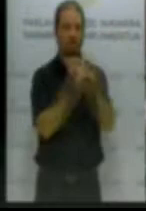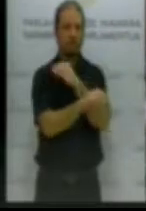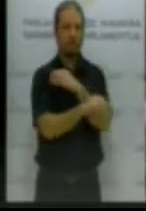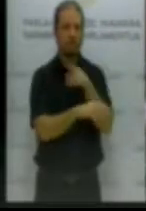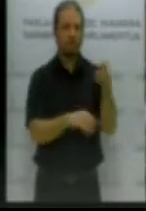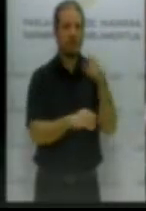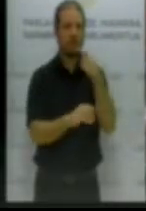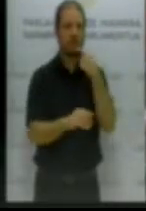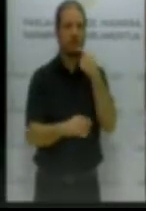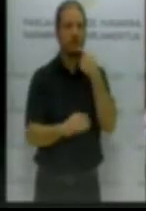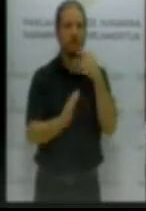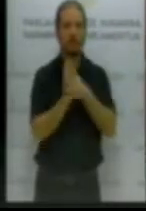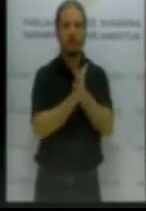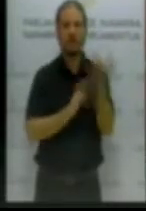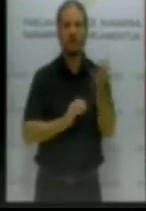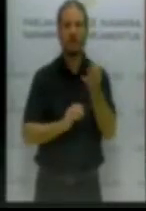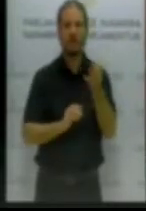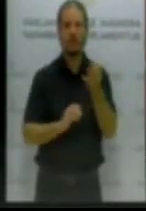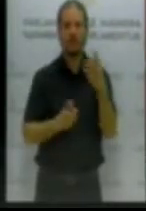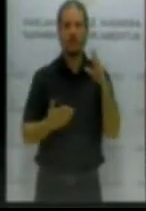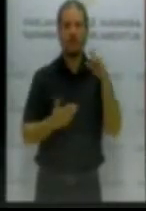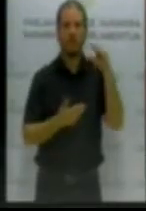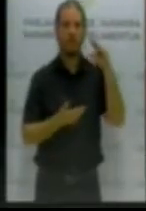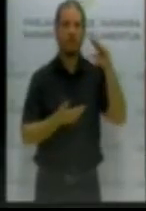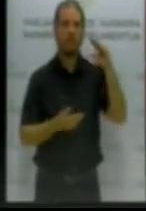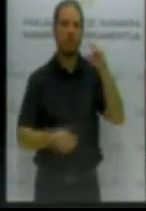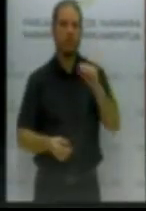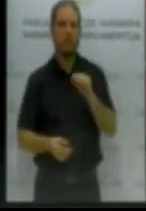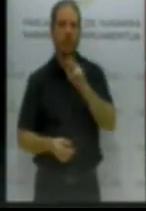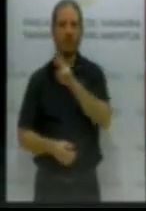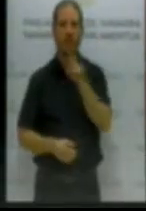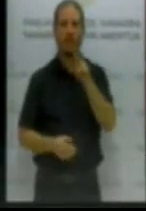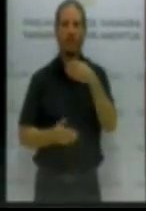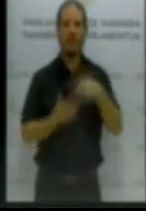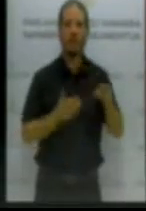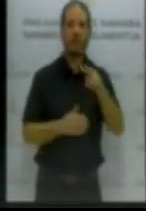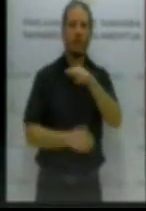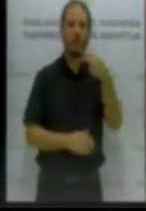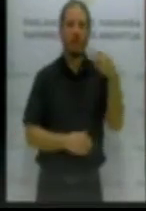minoración de ingresos estimada de unos 22 millones de euros al año.